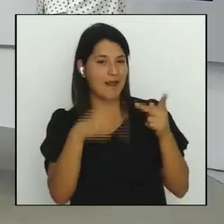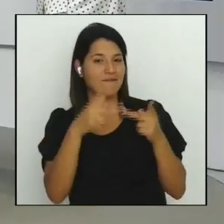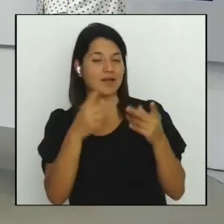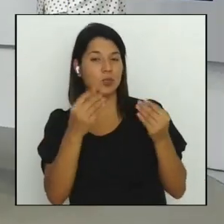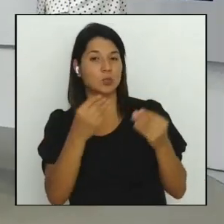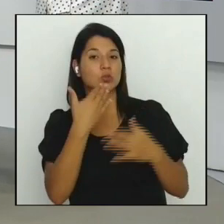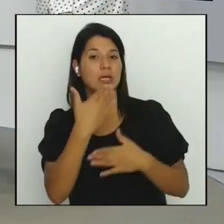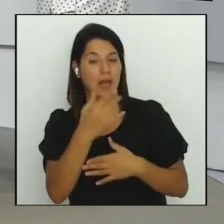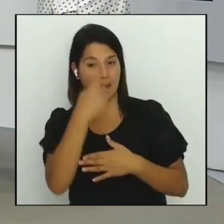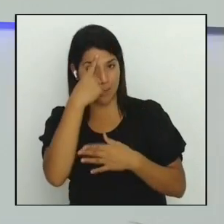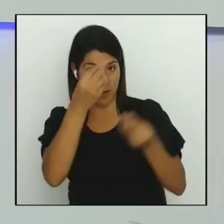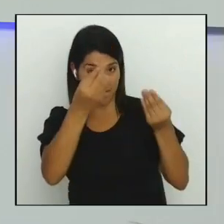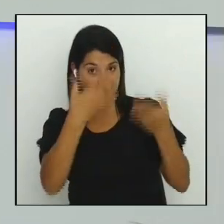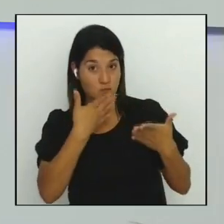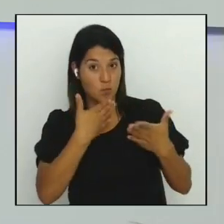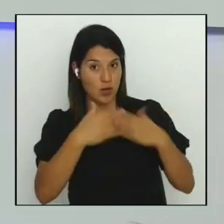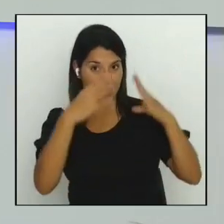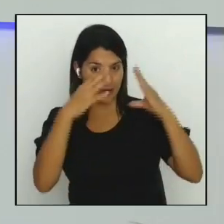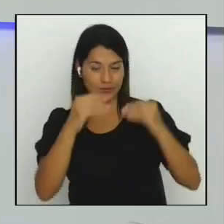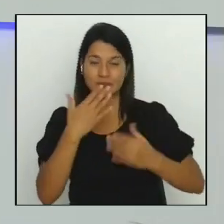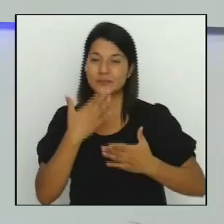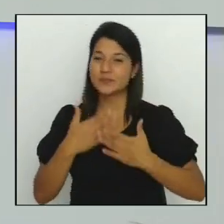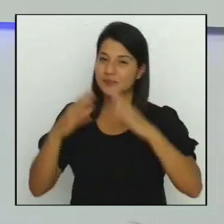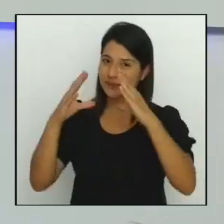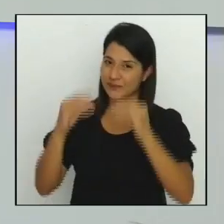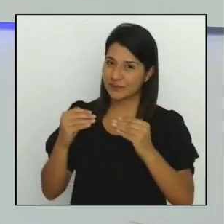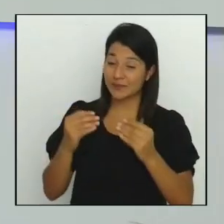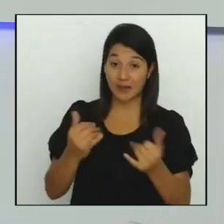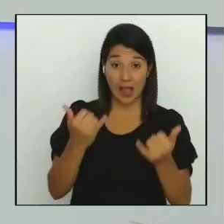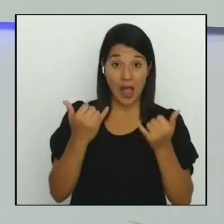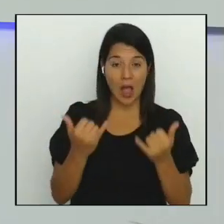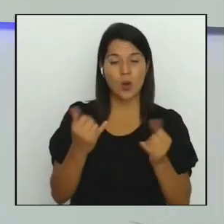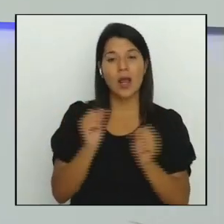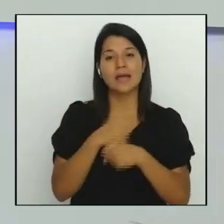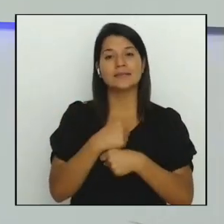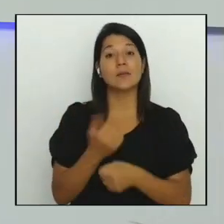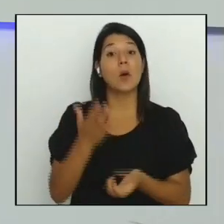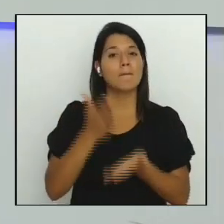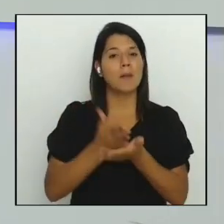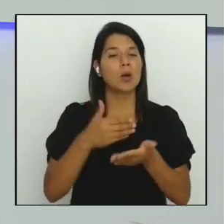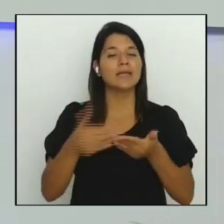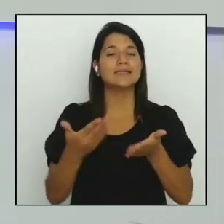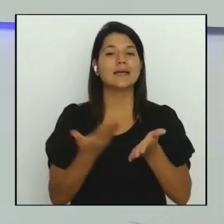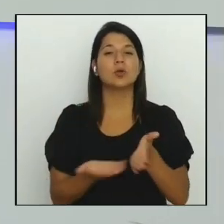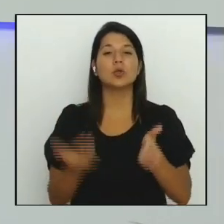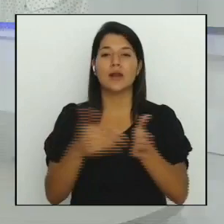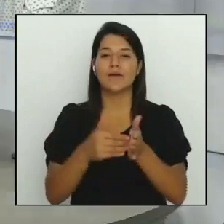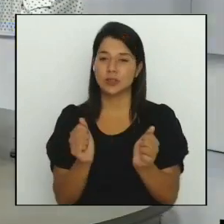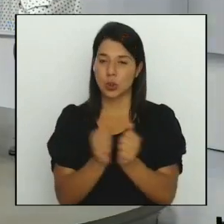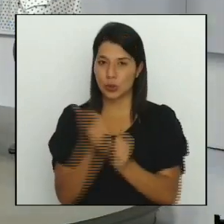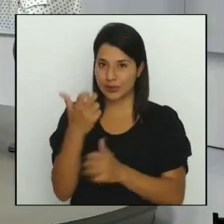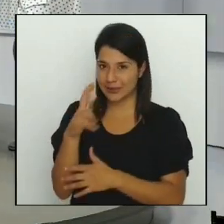información buenas noches buenas noches de esta manera vamos a hacer una nueva pausa pero ya regresamos con más de 13 noticias